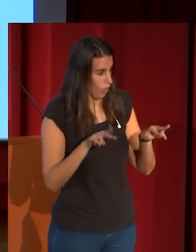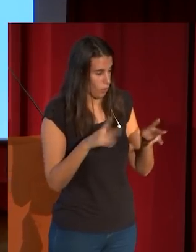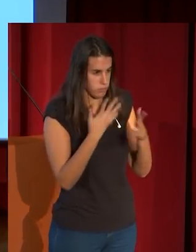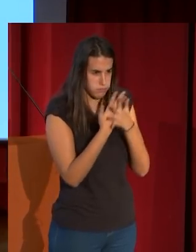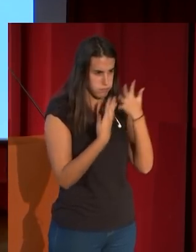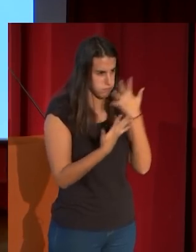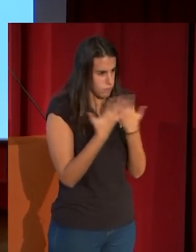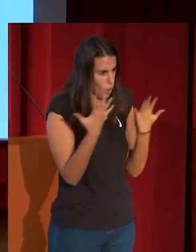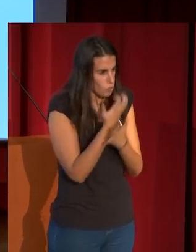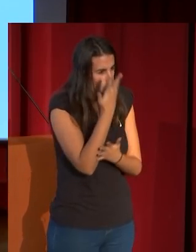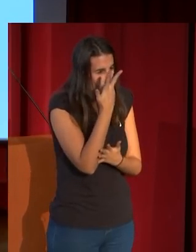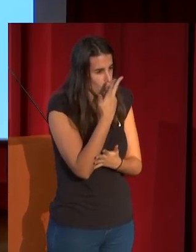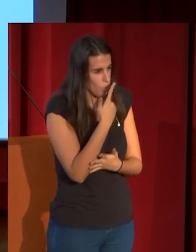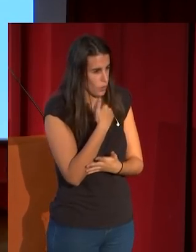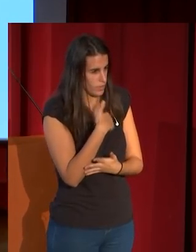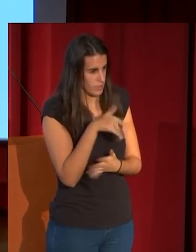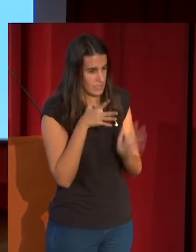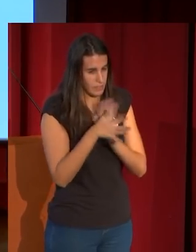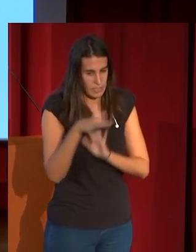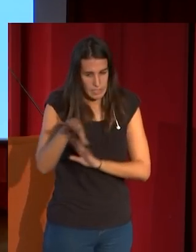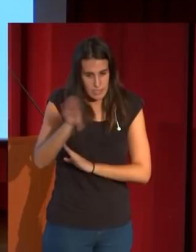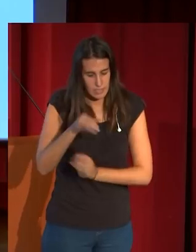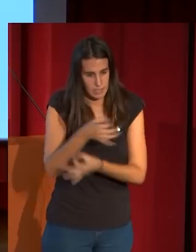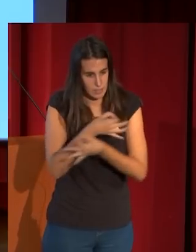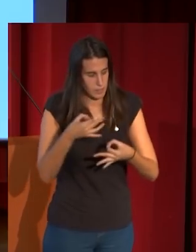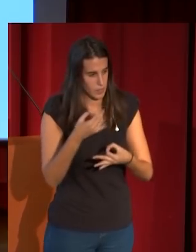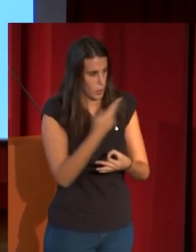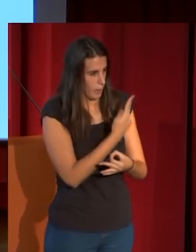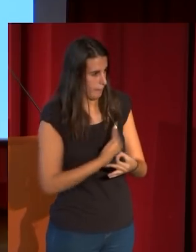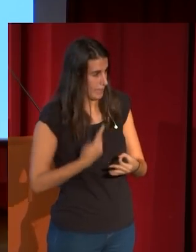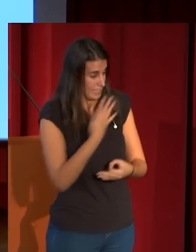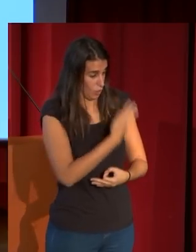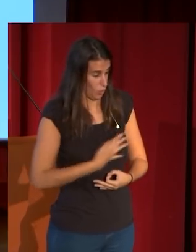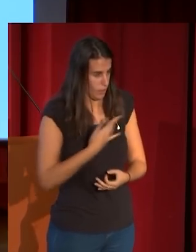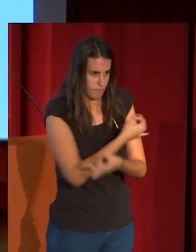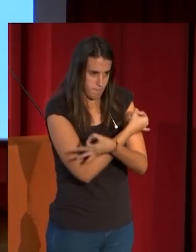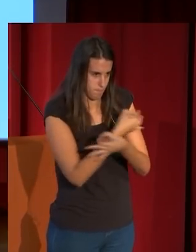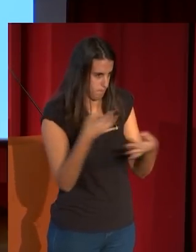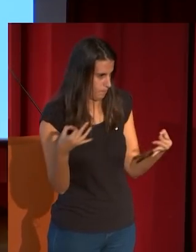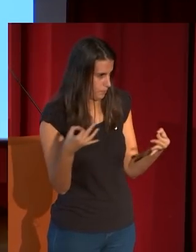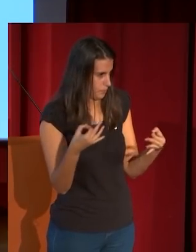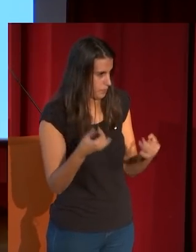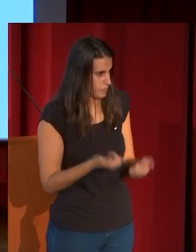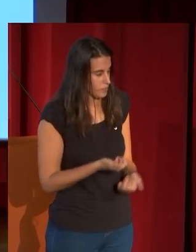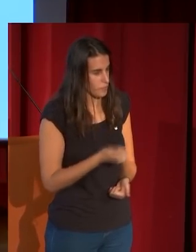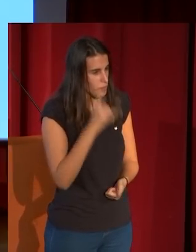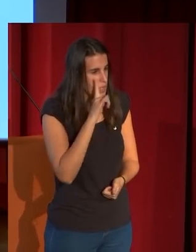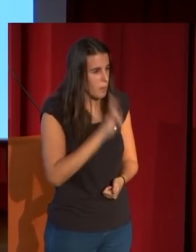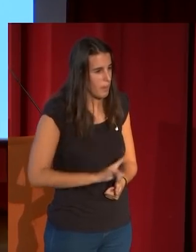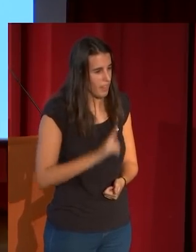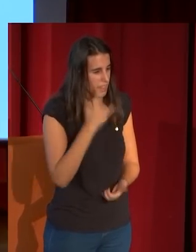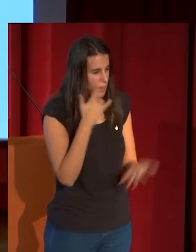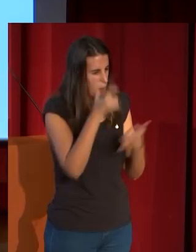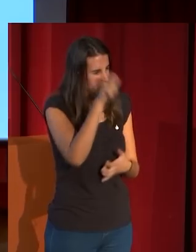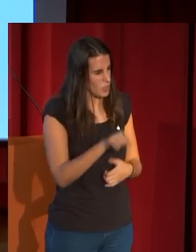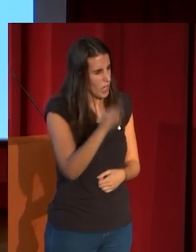cómo Fortuny interpreta esa parte en concreto. Parece ser obra de un pintor más tardío que trabajara